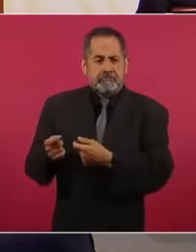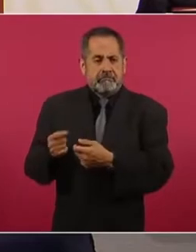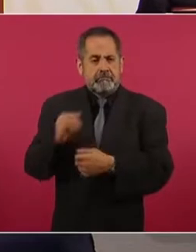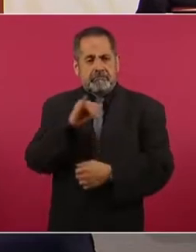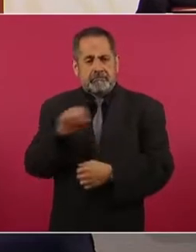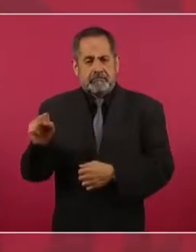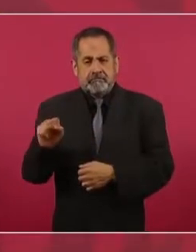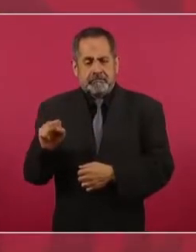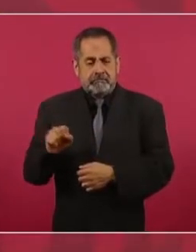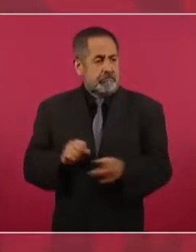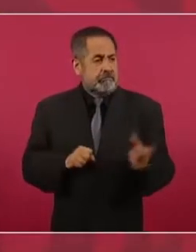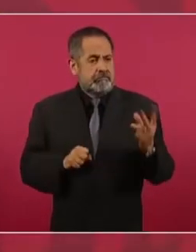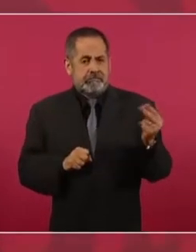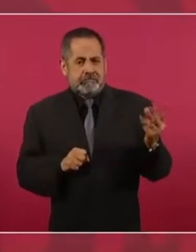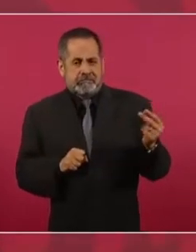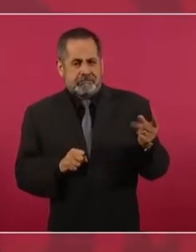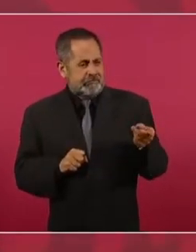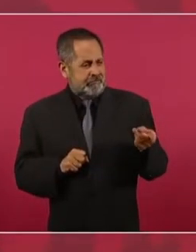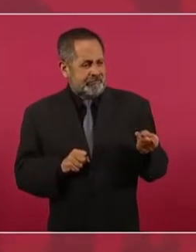social?